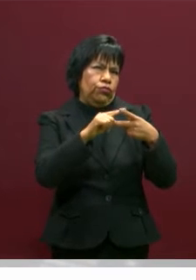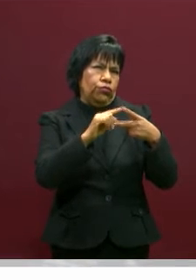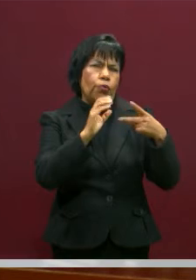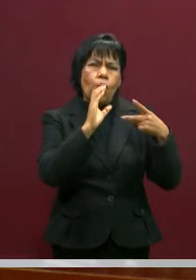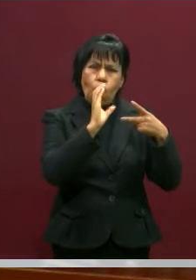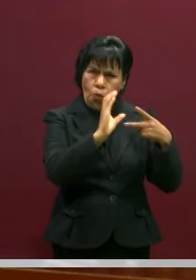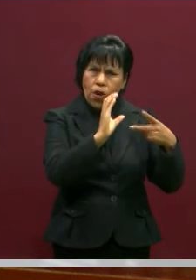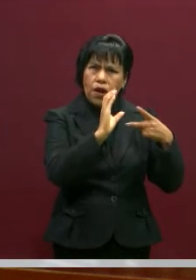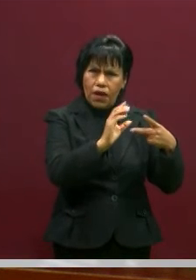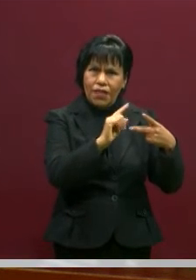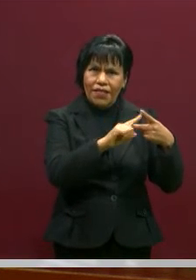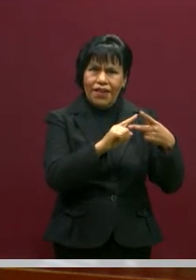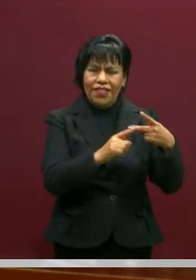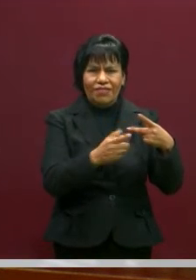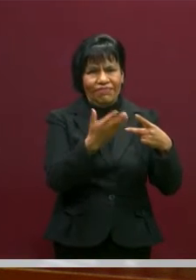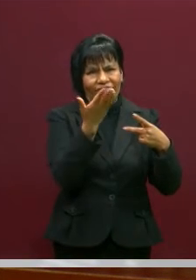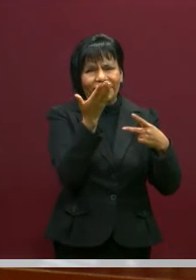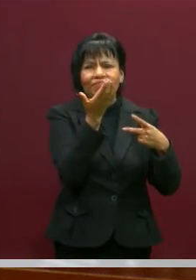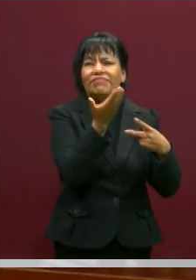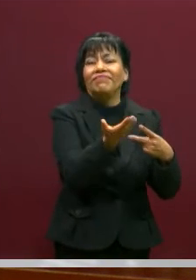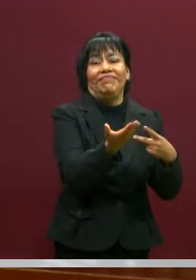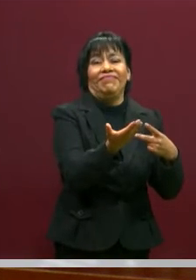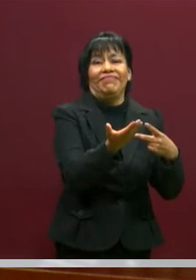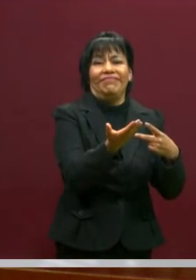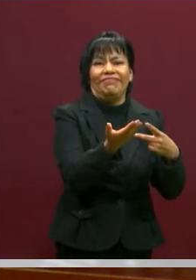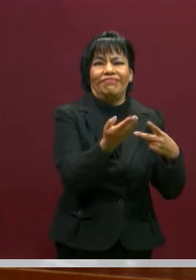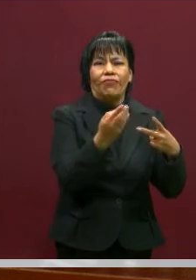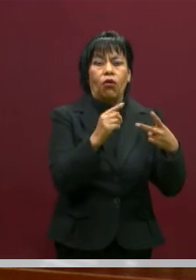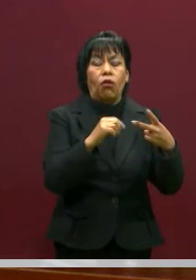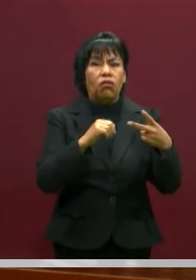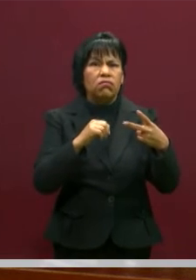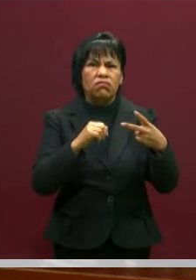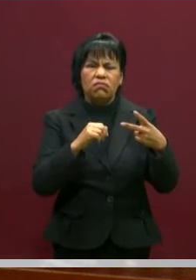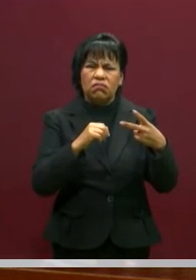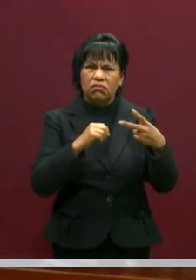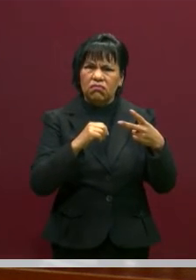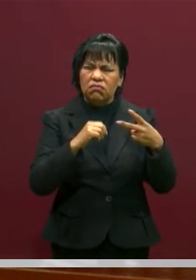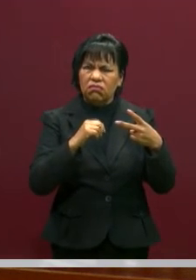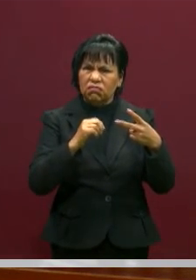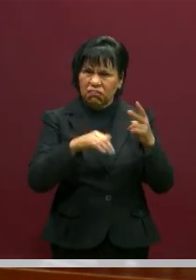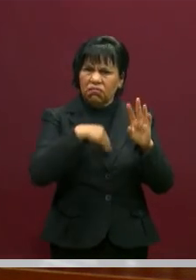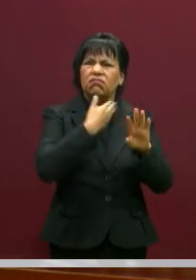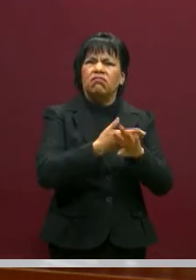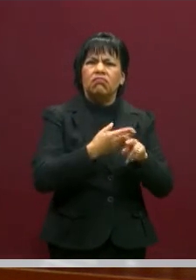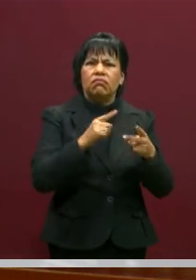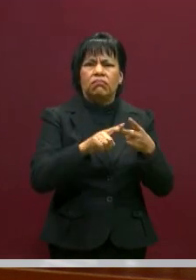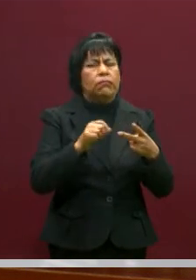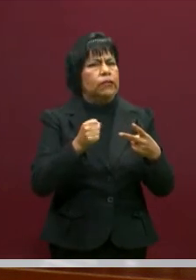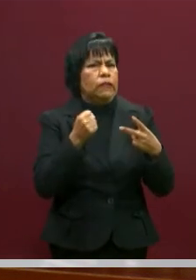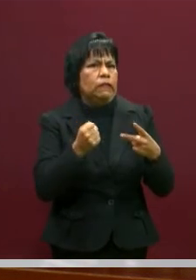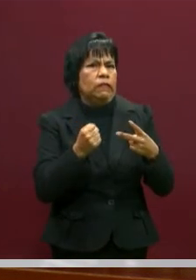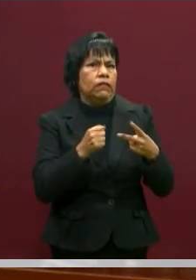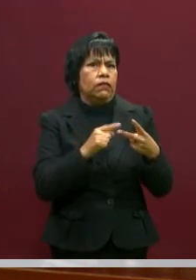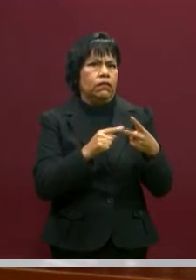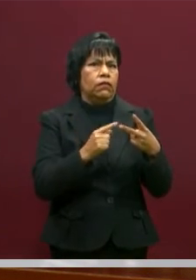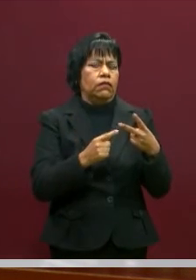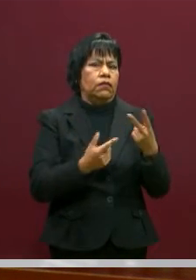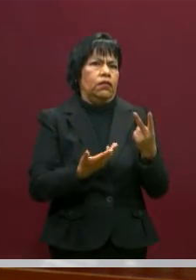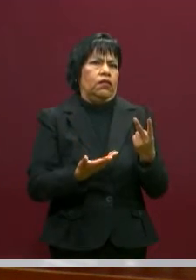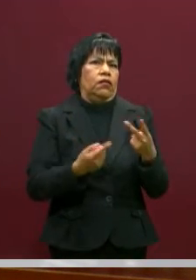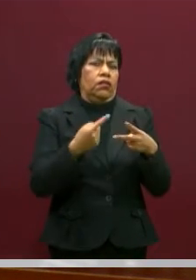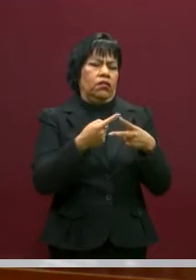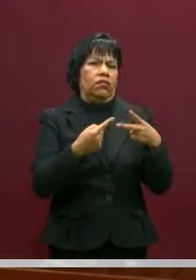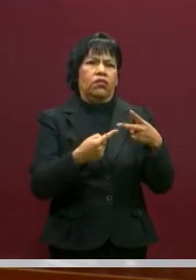cuidado con la mano extendida, ¿verdad?, o lo contrario, una ética de la dominación. Bueno, no se le llamaría ética, pero una actitud de